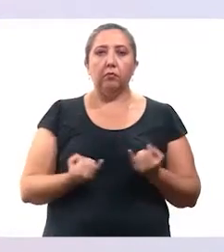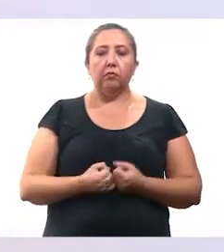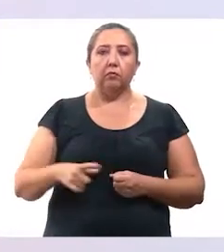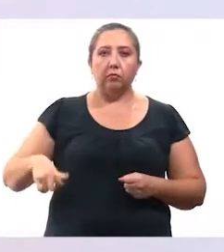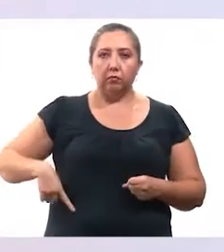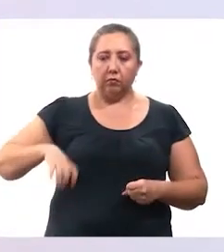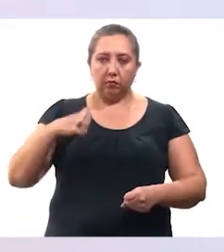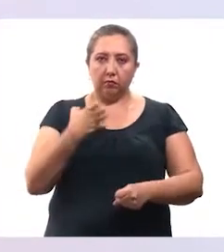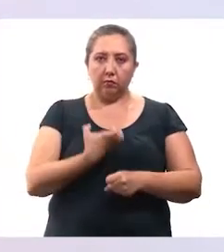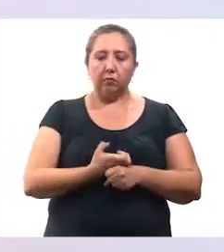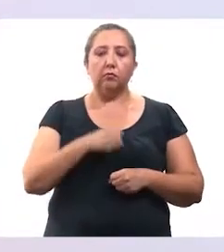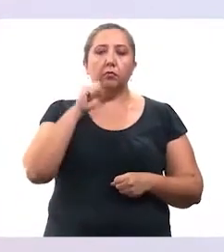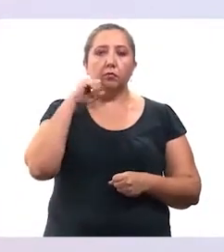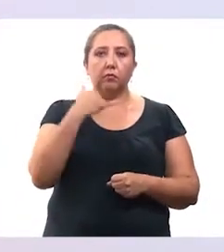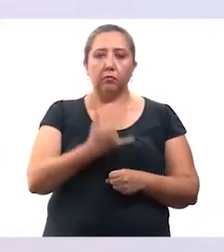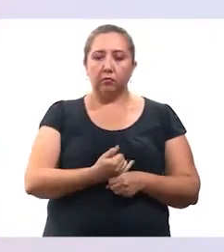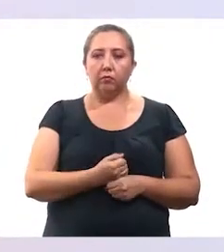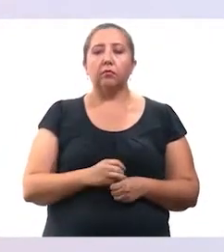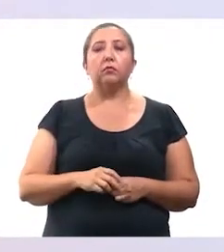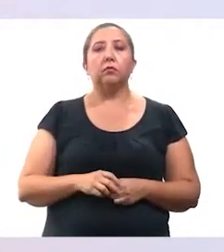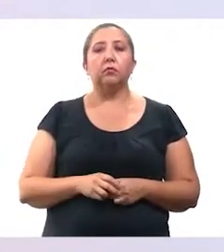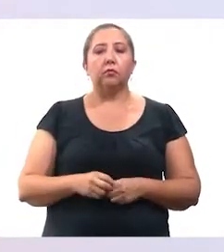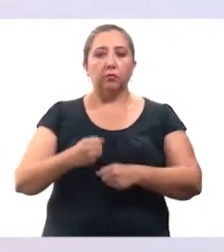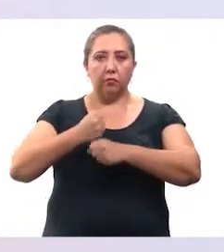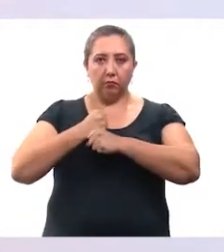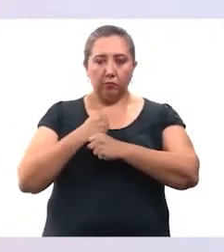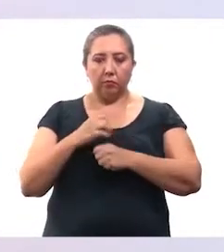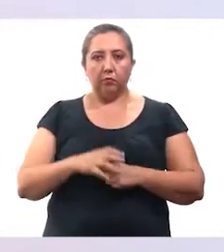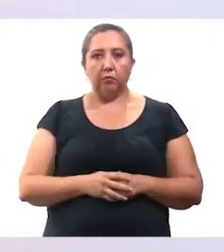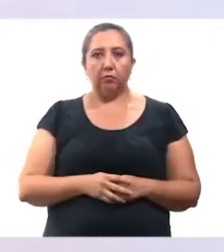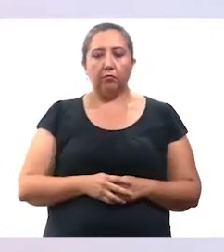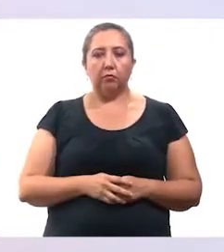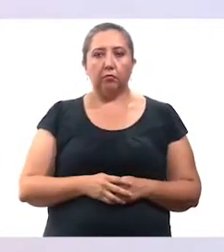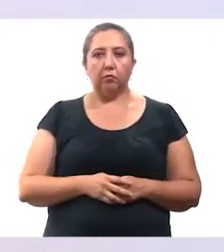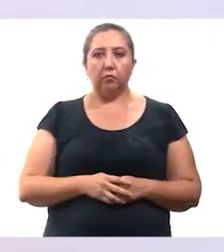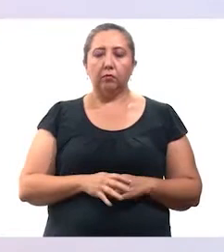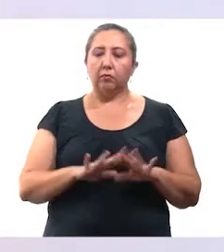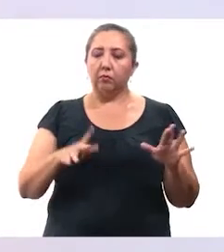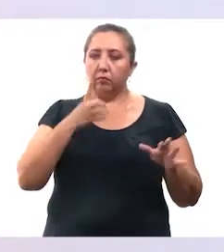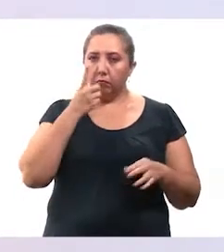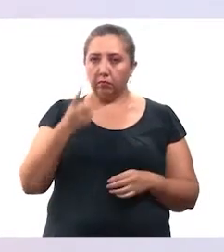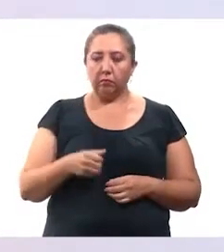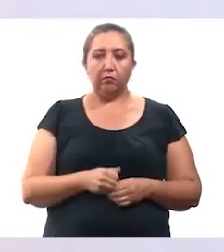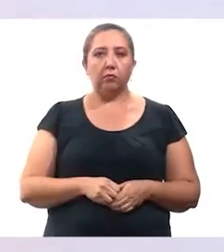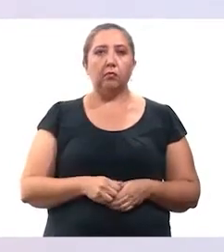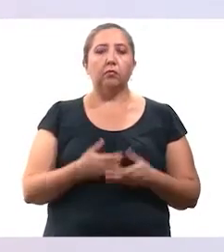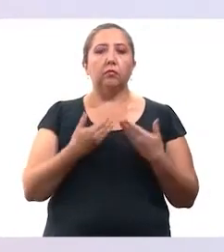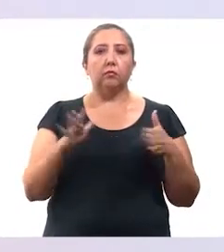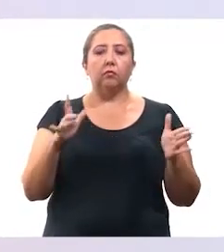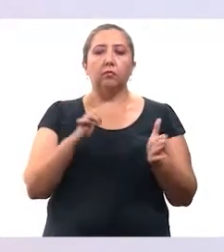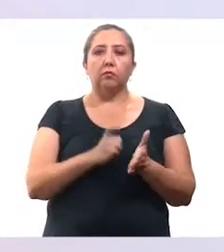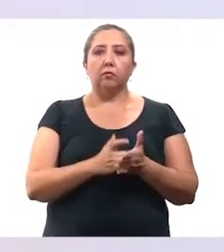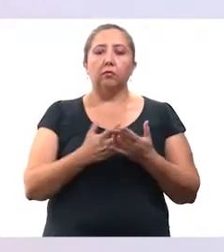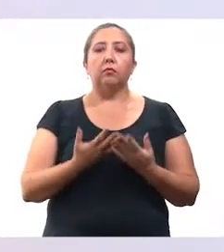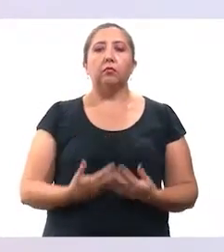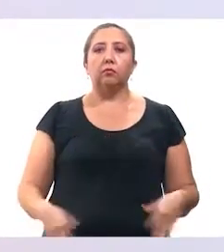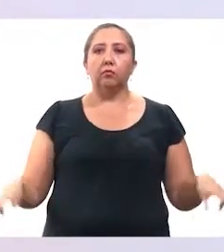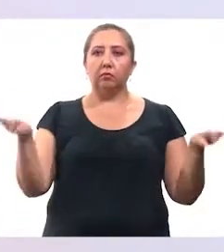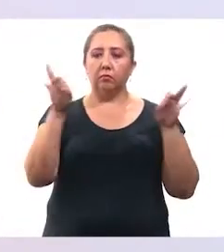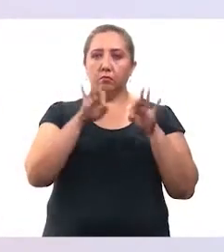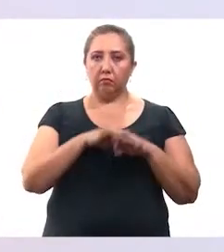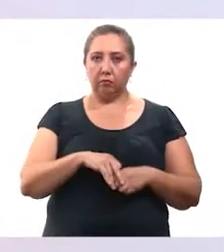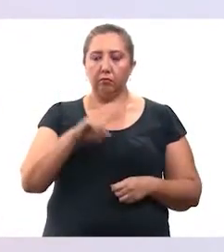813 juntulul, maksakutok talu yolo, mishbali antio, matupak ikoble kohanilo, letiobe 86 por ciento, y chiltulak alemak,